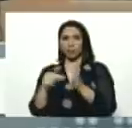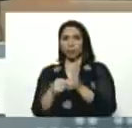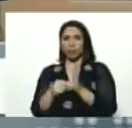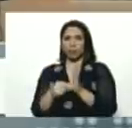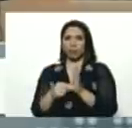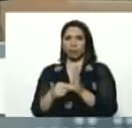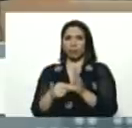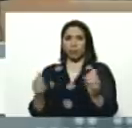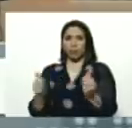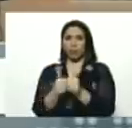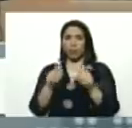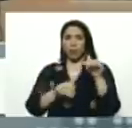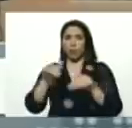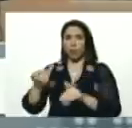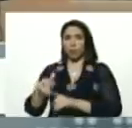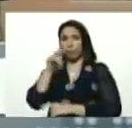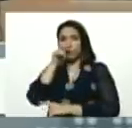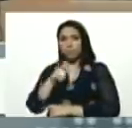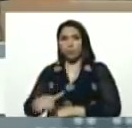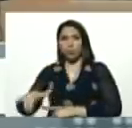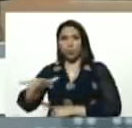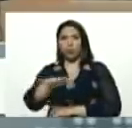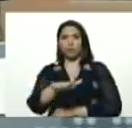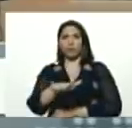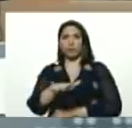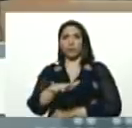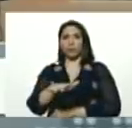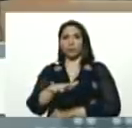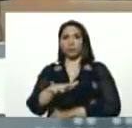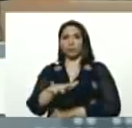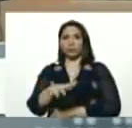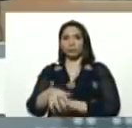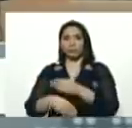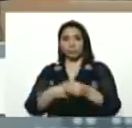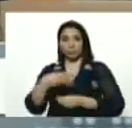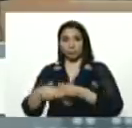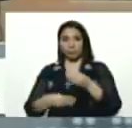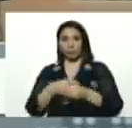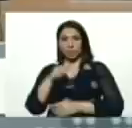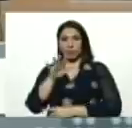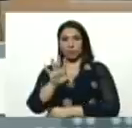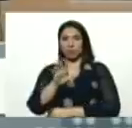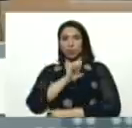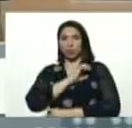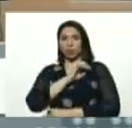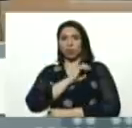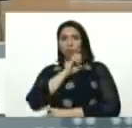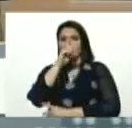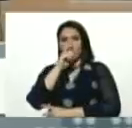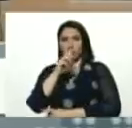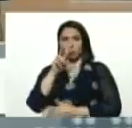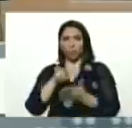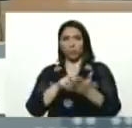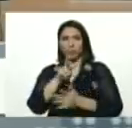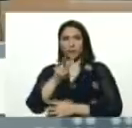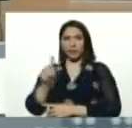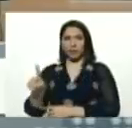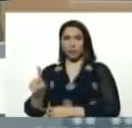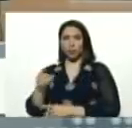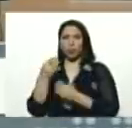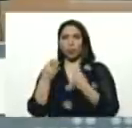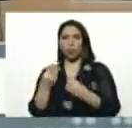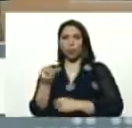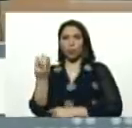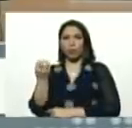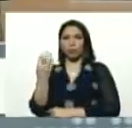con el voto del pueblo, que se instale, el 5 de enero del año 2021, como la asamblea